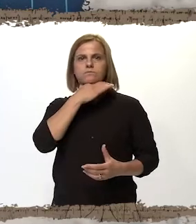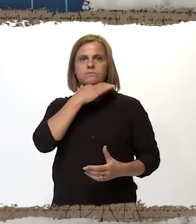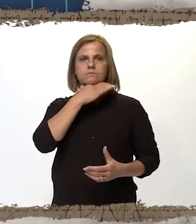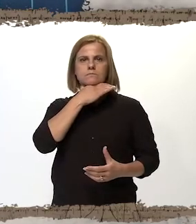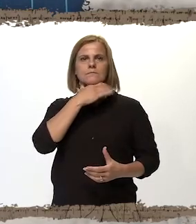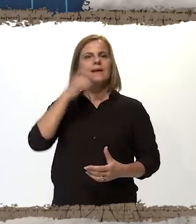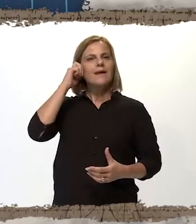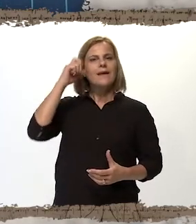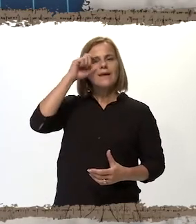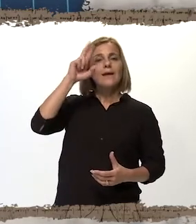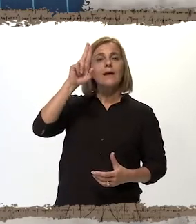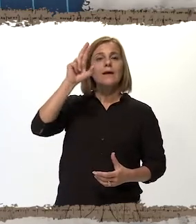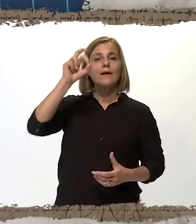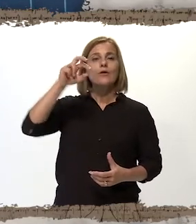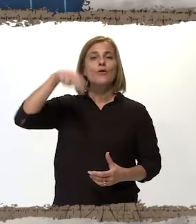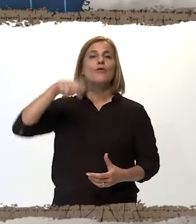Agujero. Agujero.